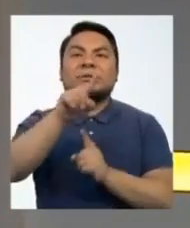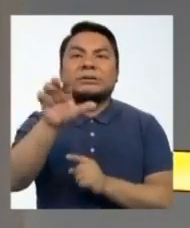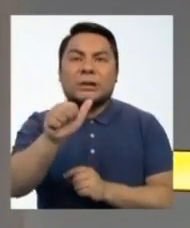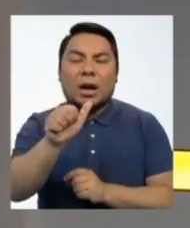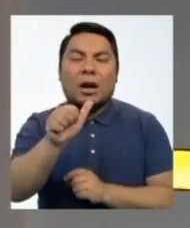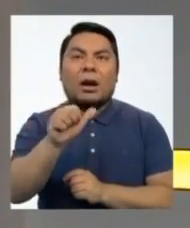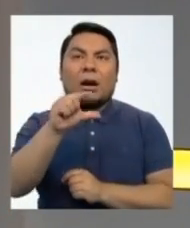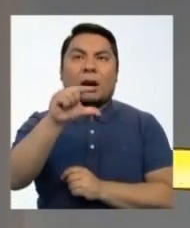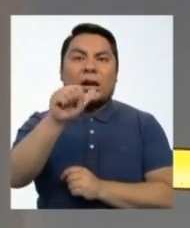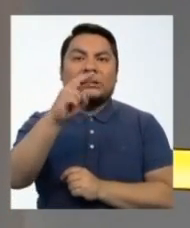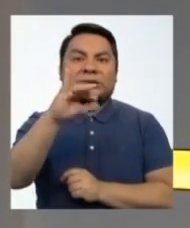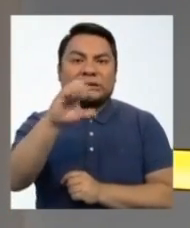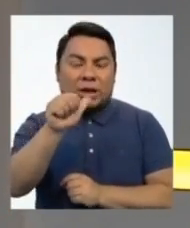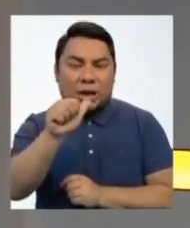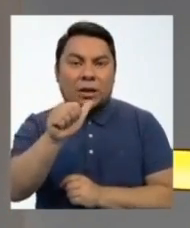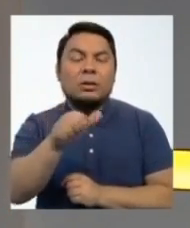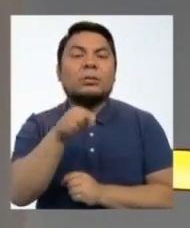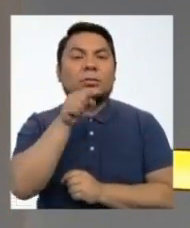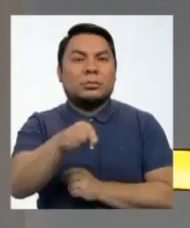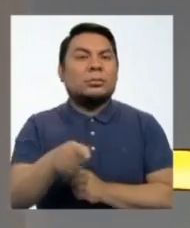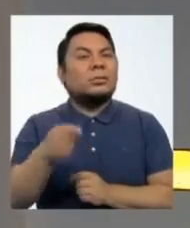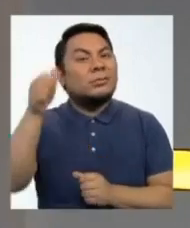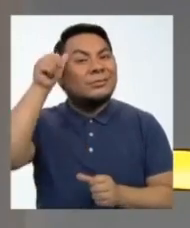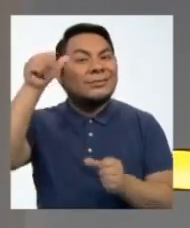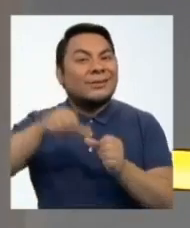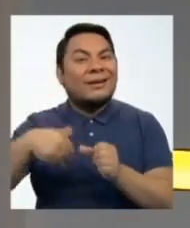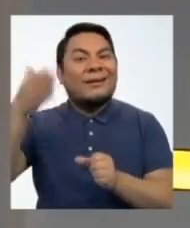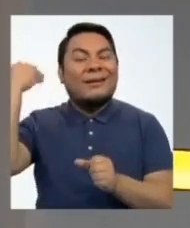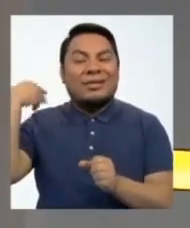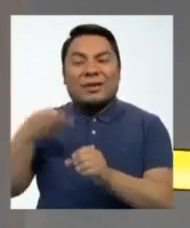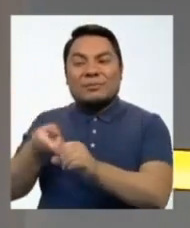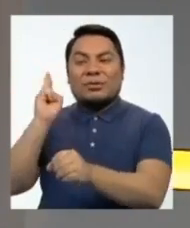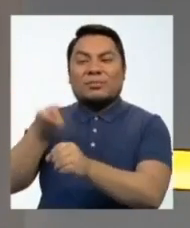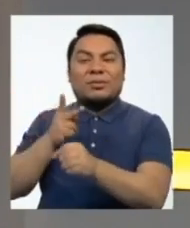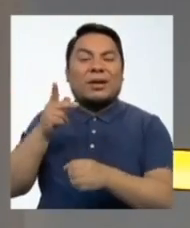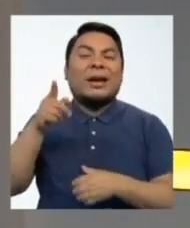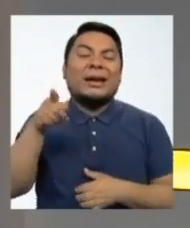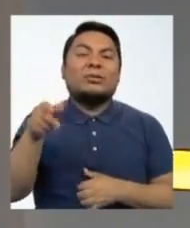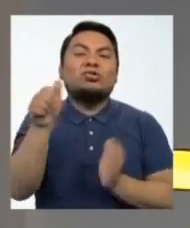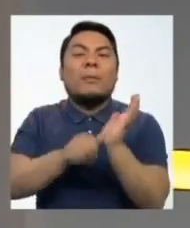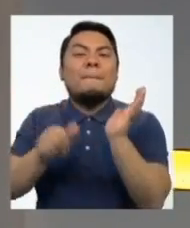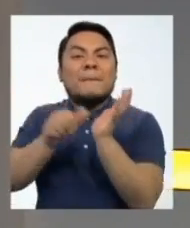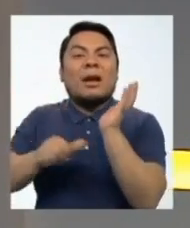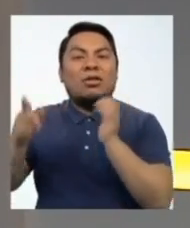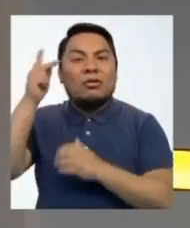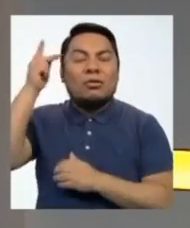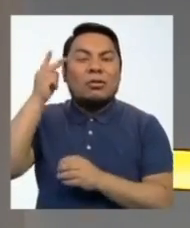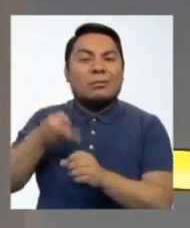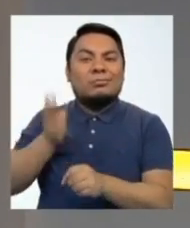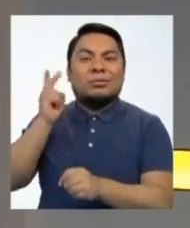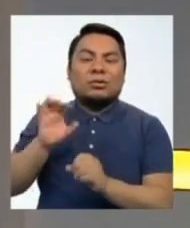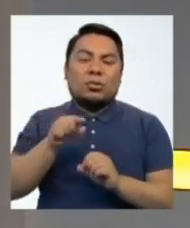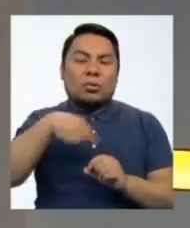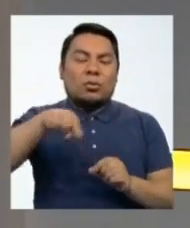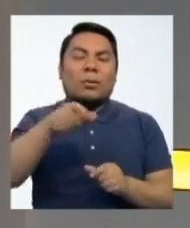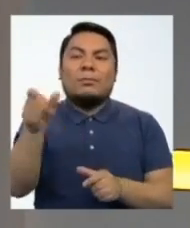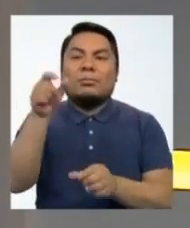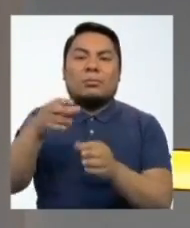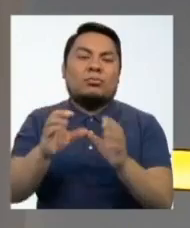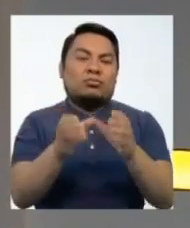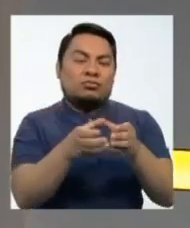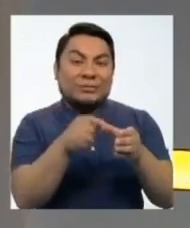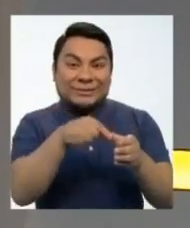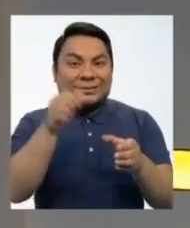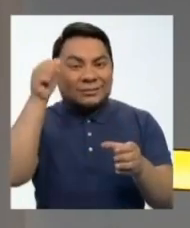grupo conocido como los Avengers, recordemos esta disidencia que salió de Fuerza Popular con Kenji Fujimori.